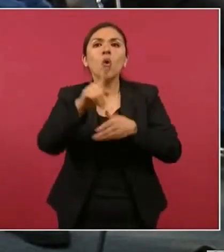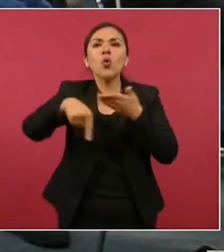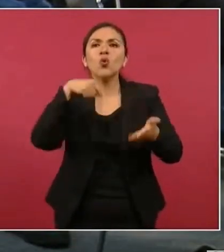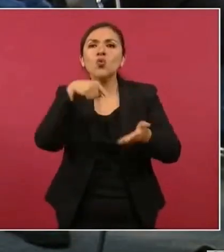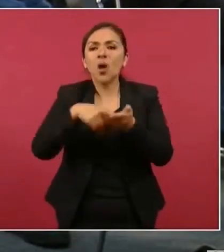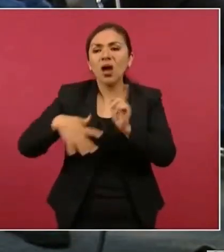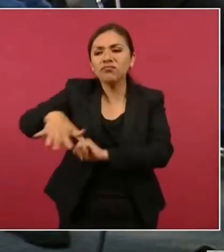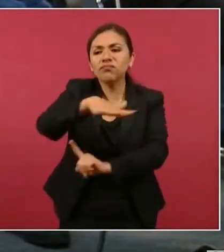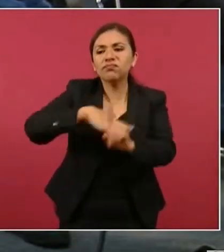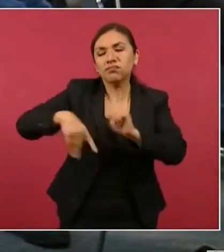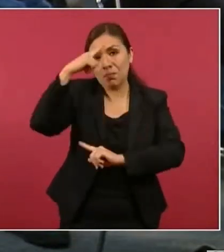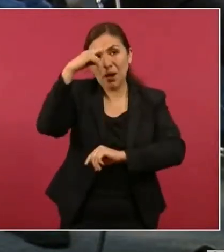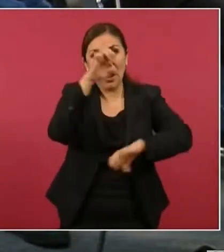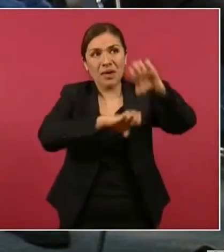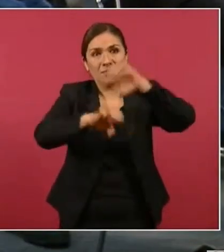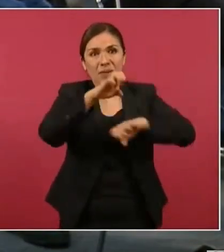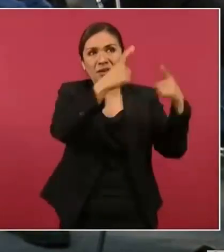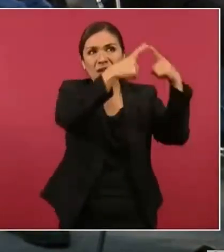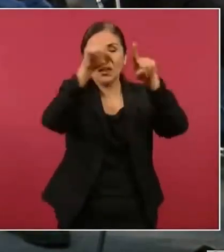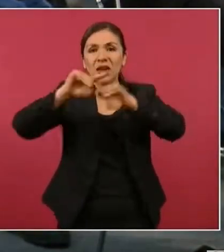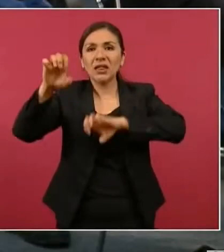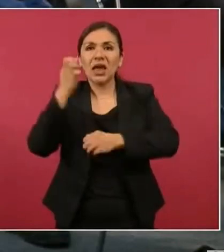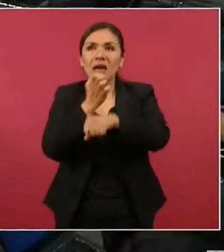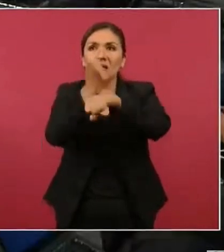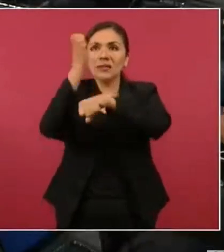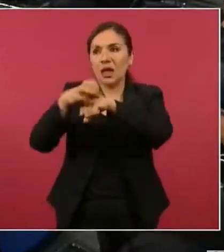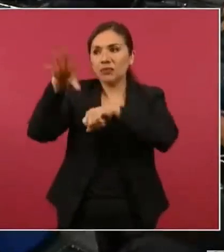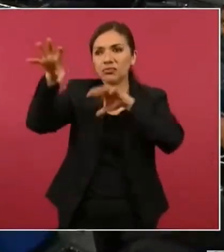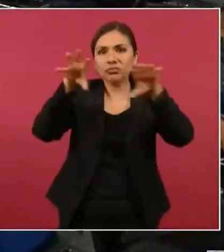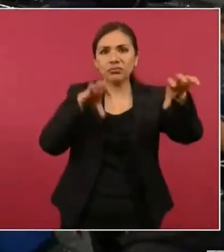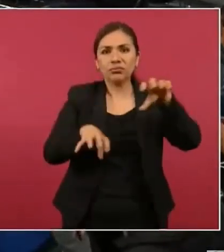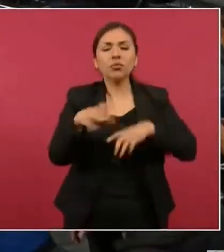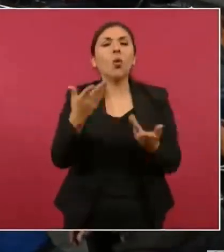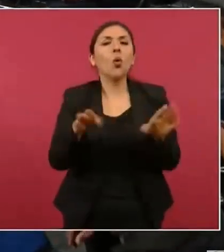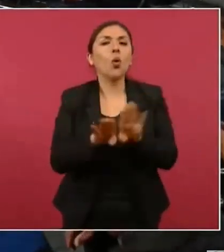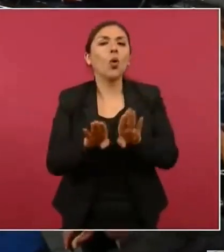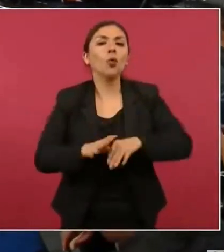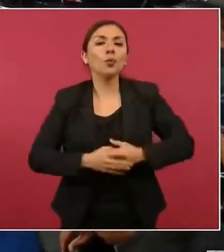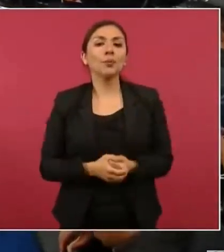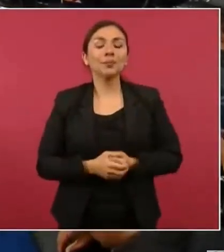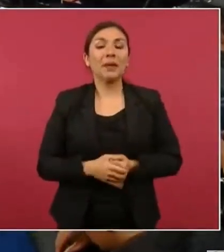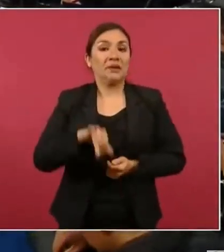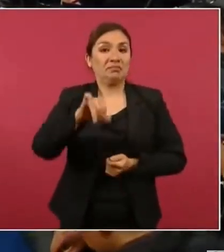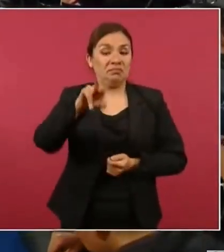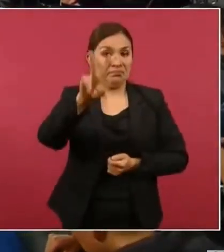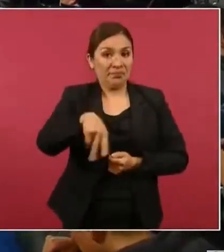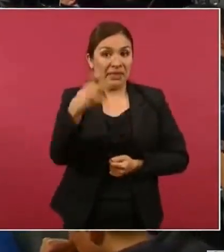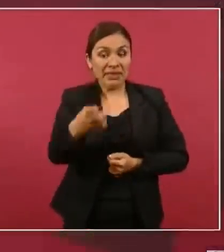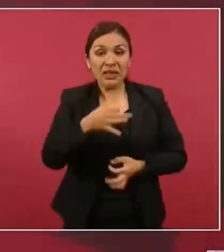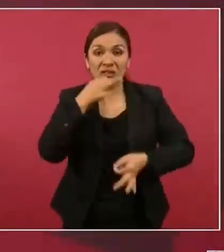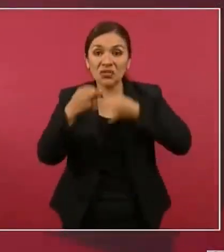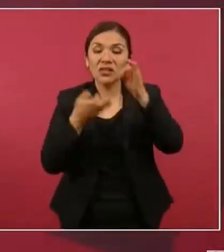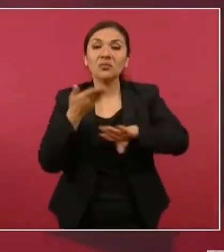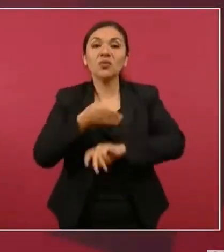comercial de esta empresa en varios estados del país. Sí, es una muy buena noticia.